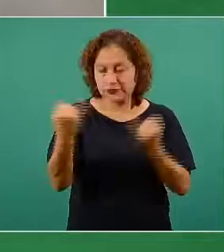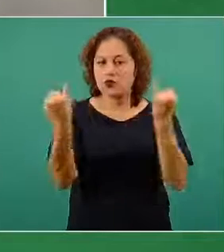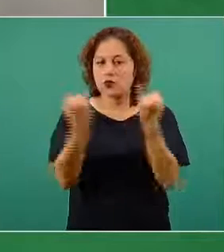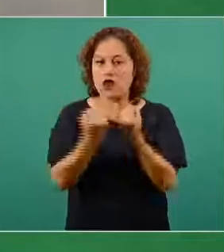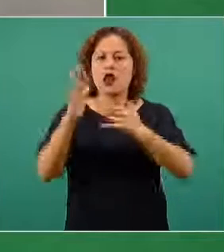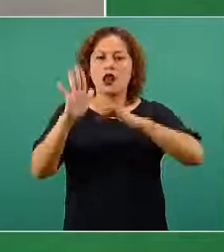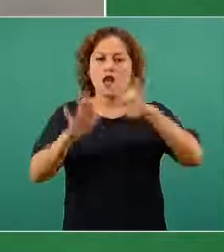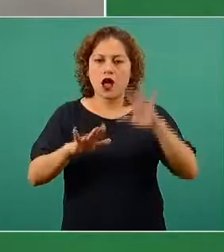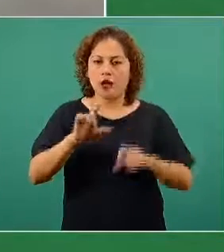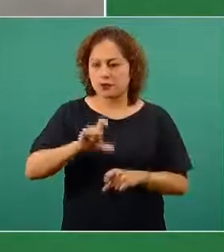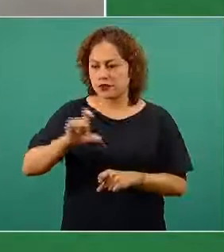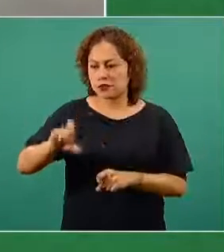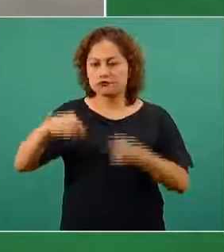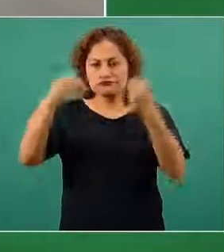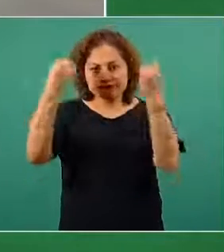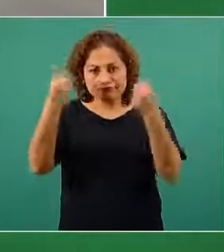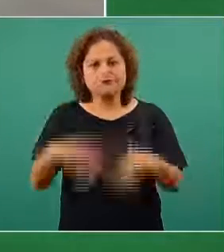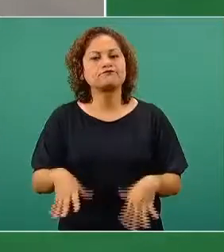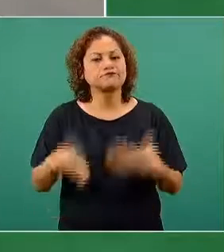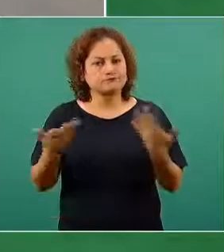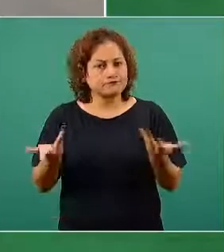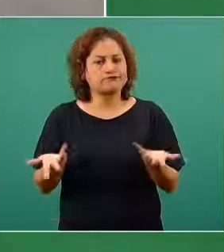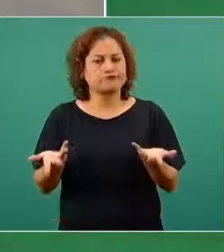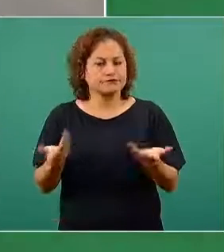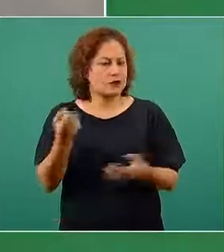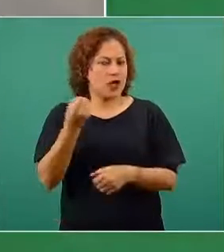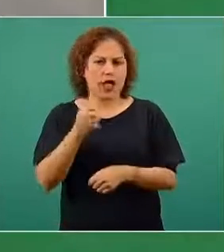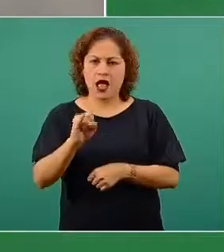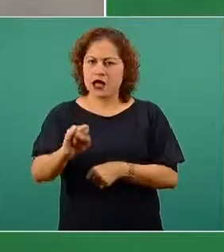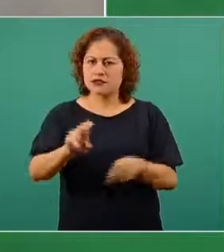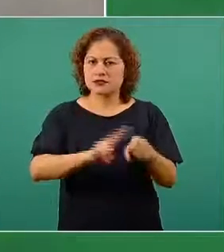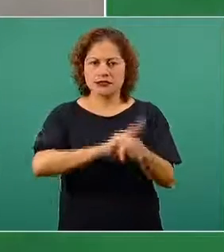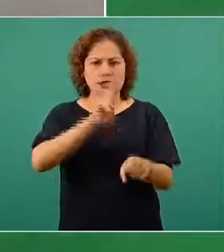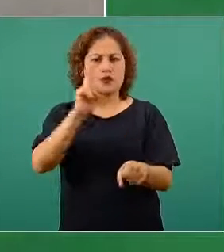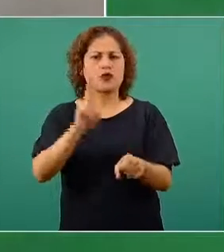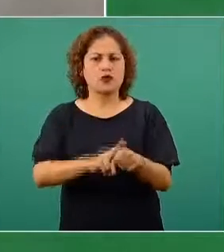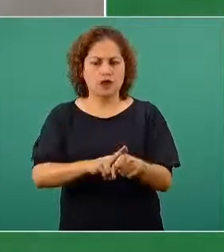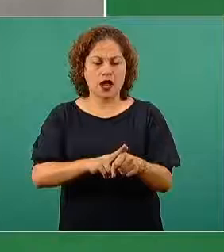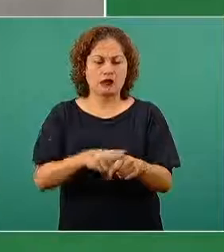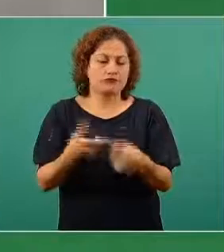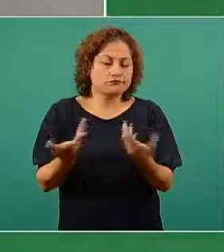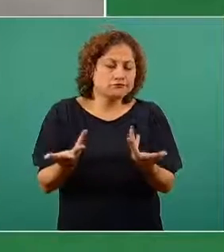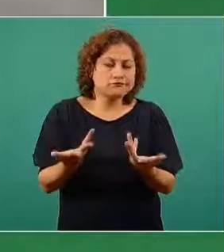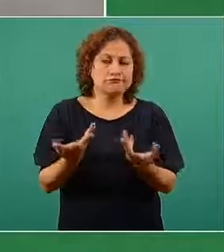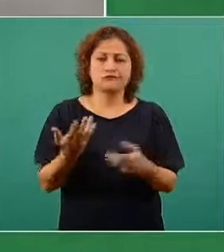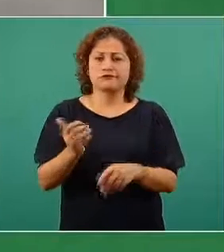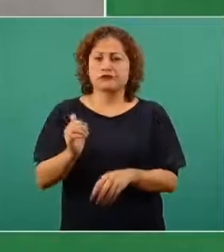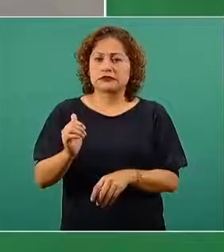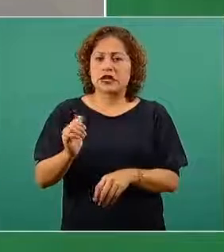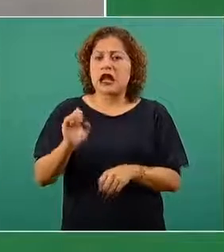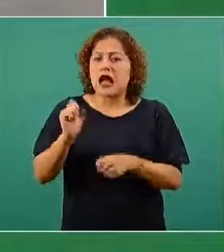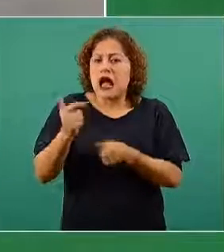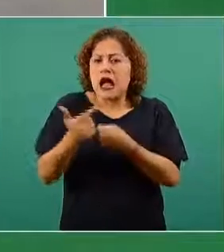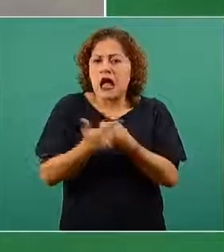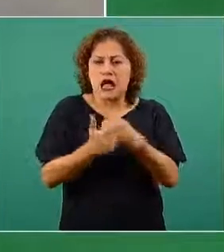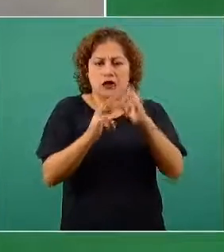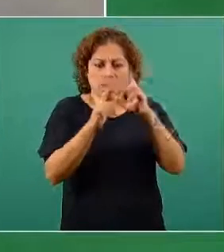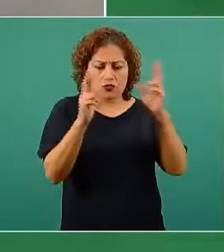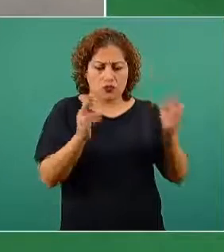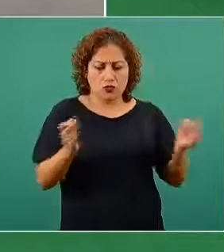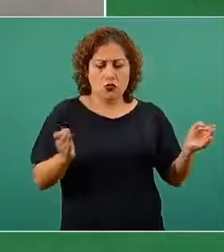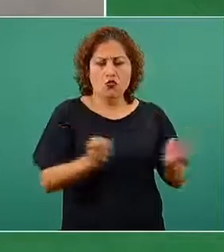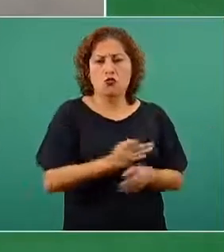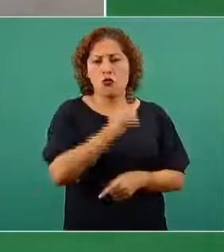en los sistemas nacionales de salud por accidentes en la red de frío o por